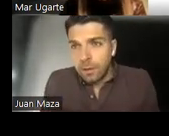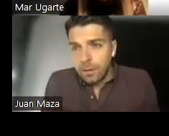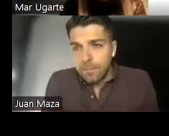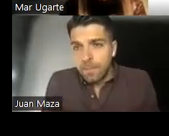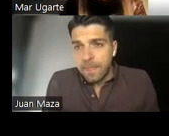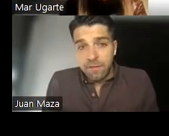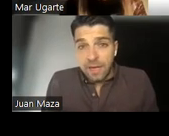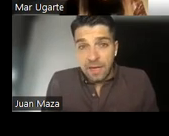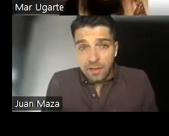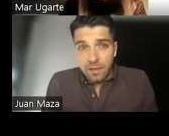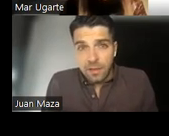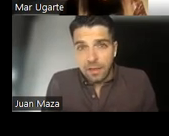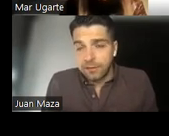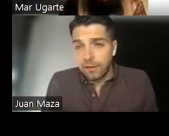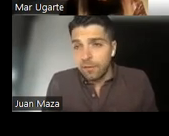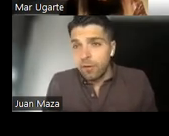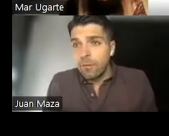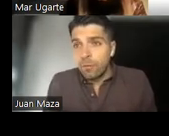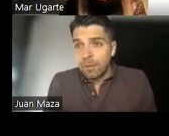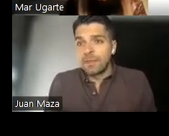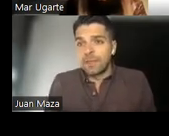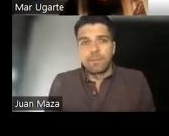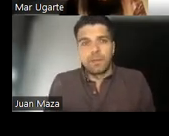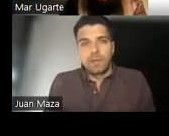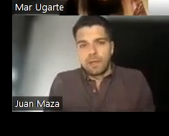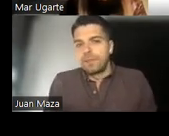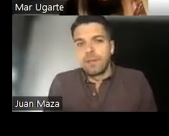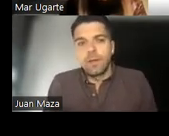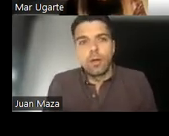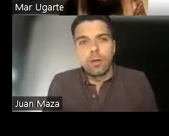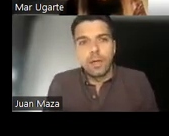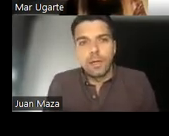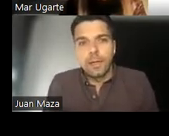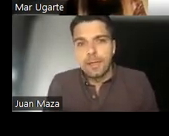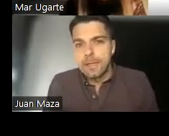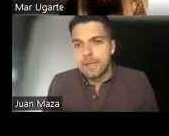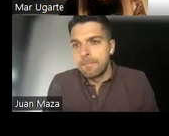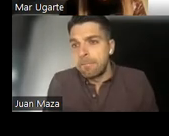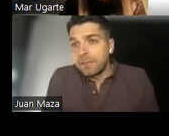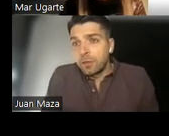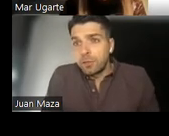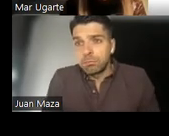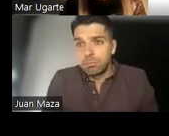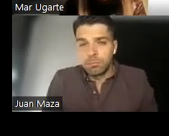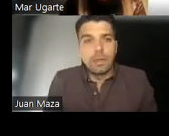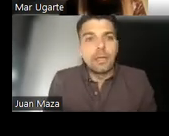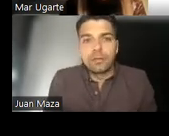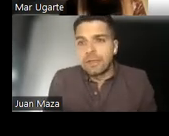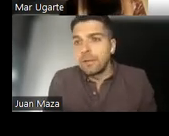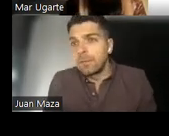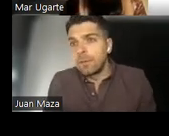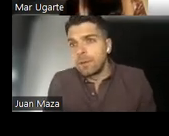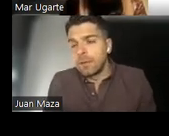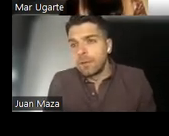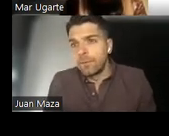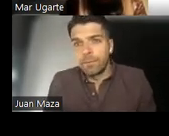Y al final, la clasificación de olores es muy básica. Existen 10 olores básicos, aquí los